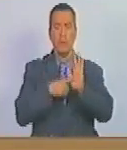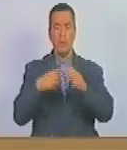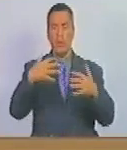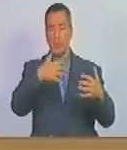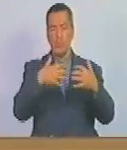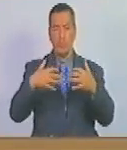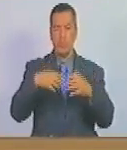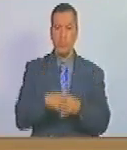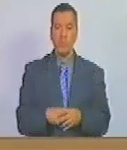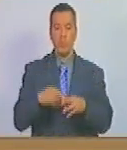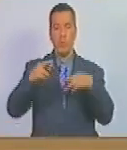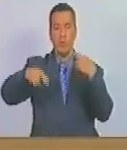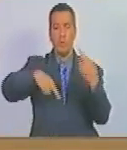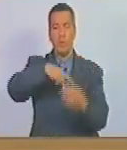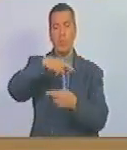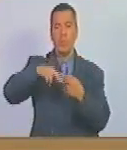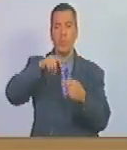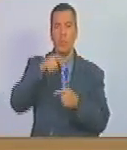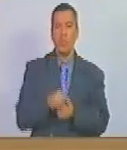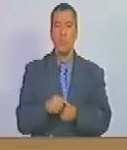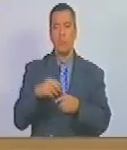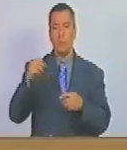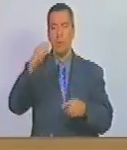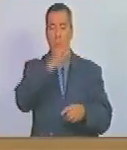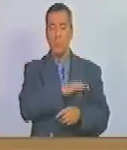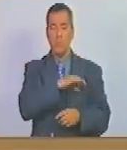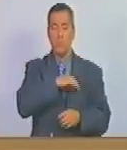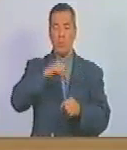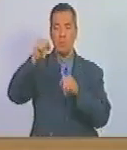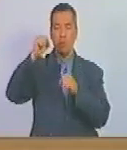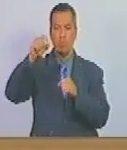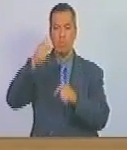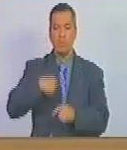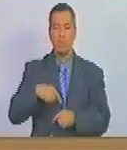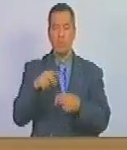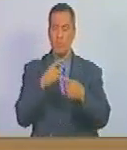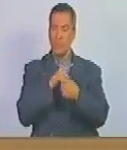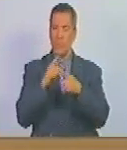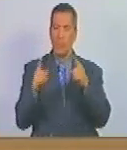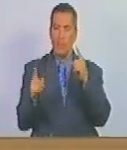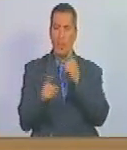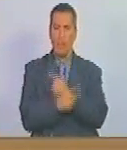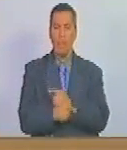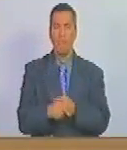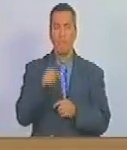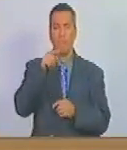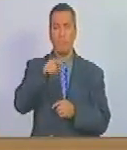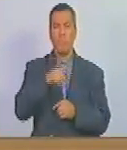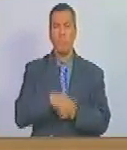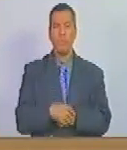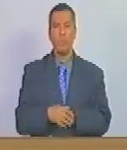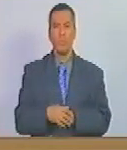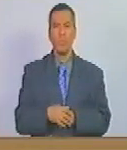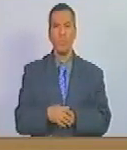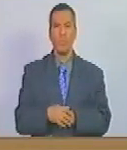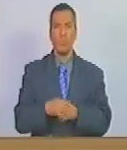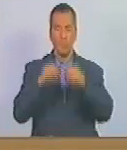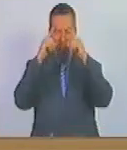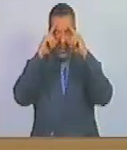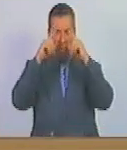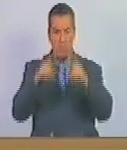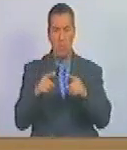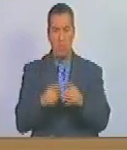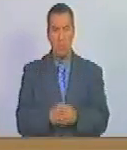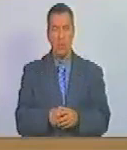lucha la revolución el socialismo y los cambios a una a una decisión